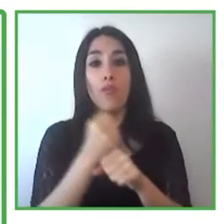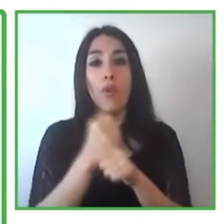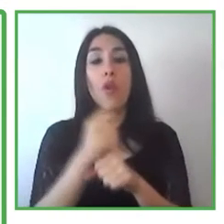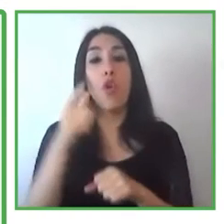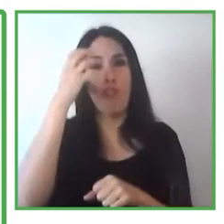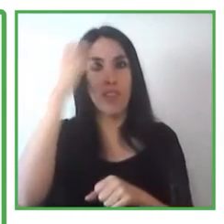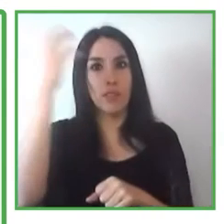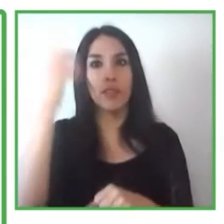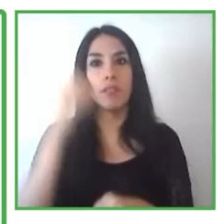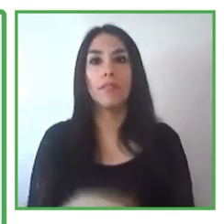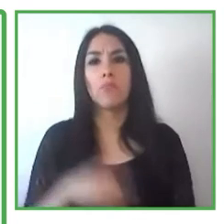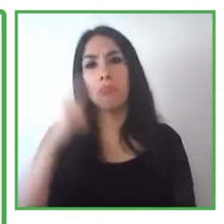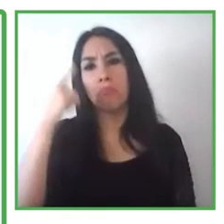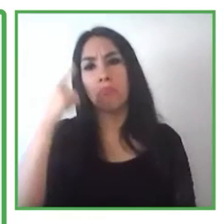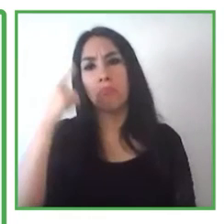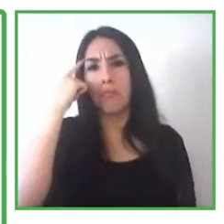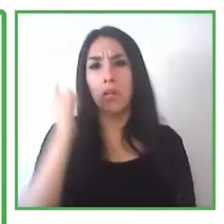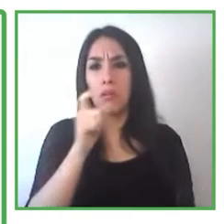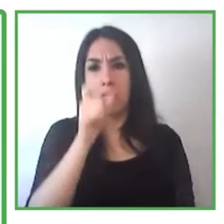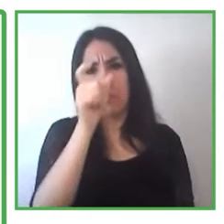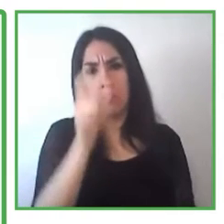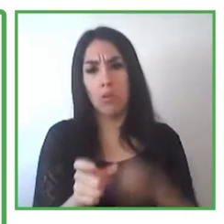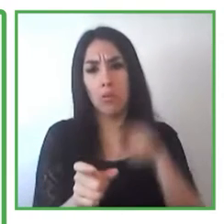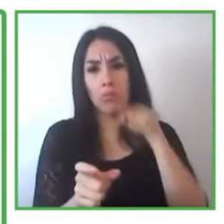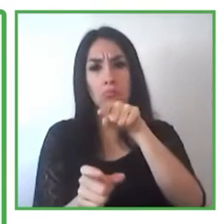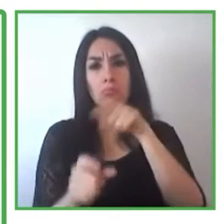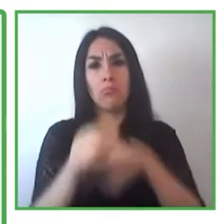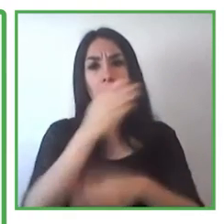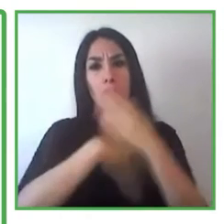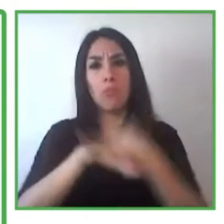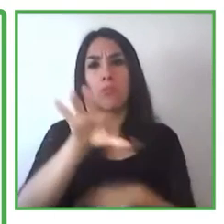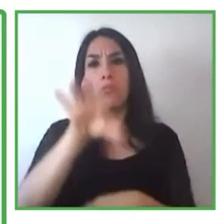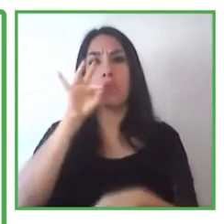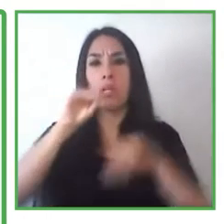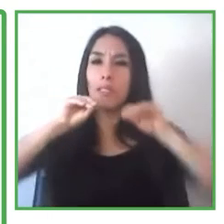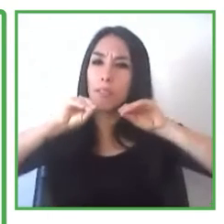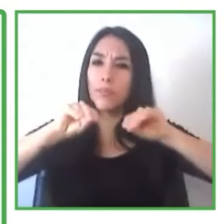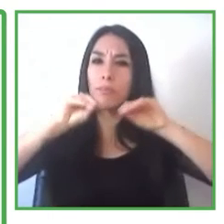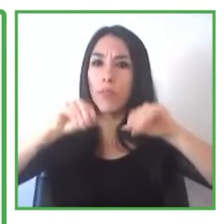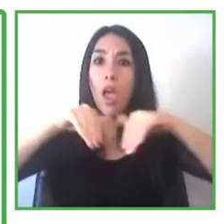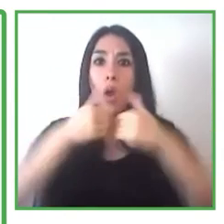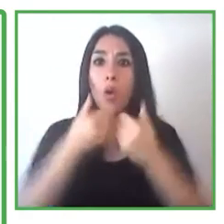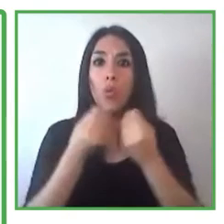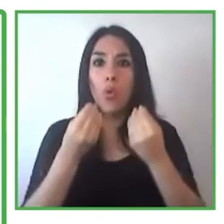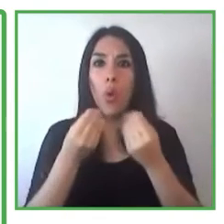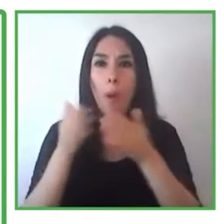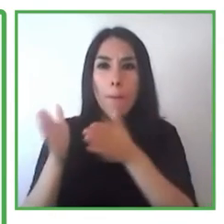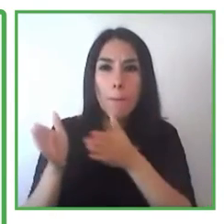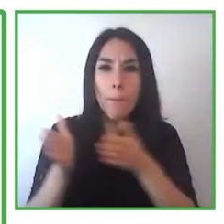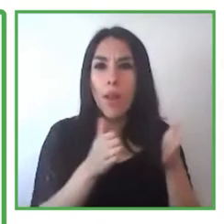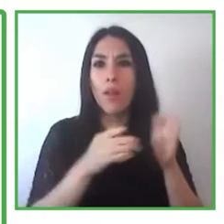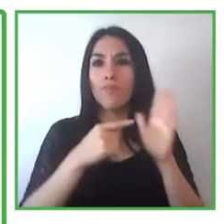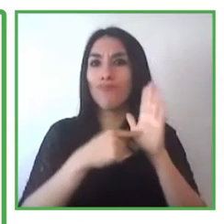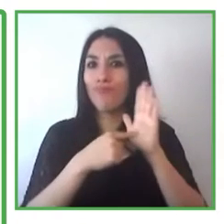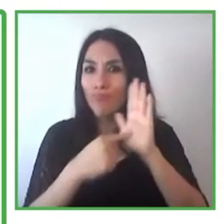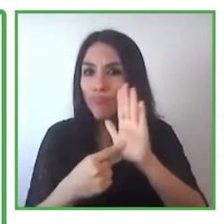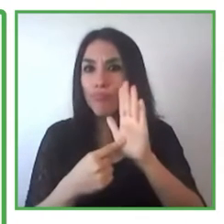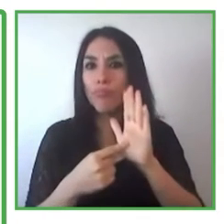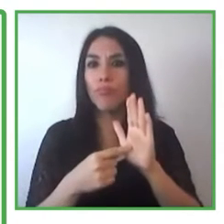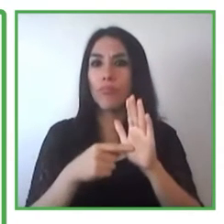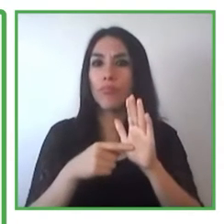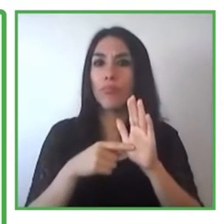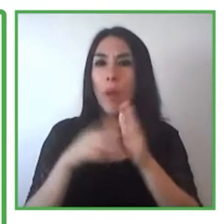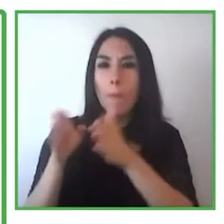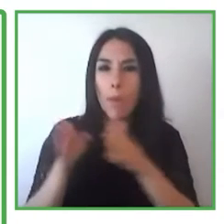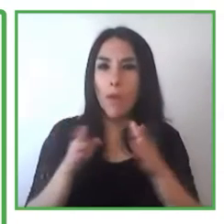respuesta al empleador que posteriormente vaya a contratar a esa persona con discapacidad. Ese es el éxito